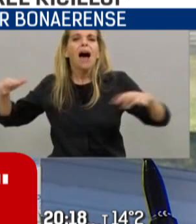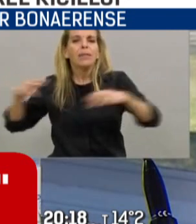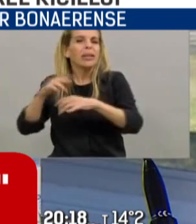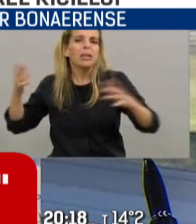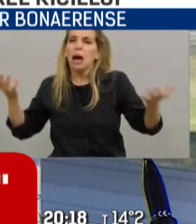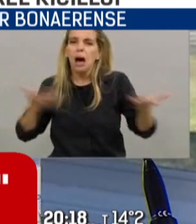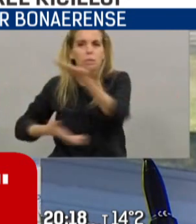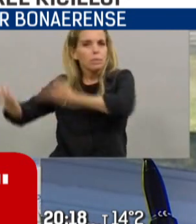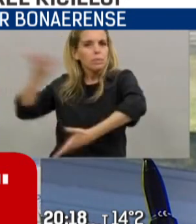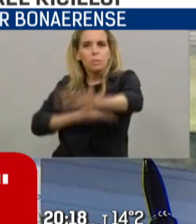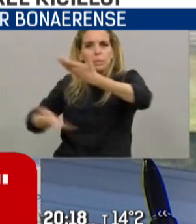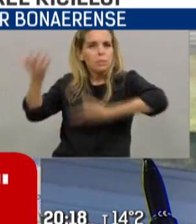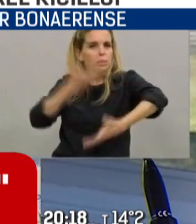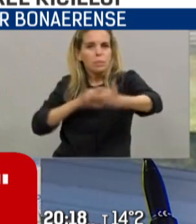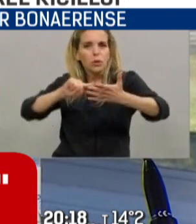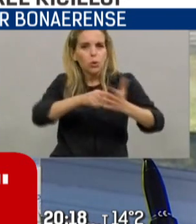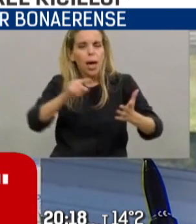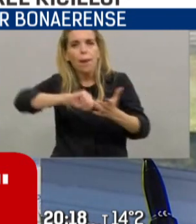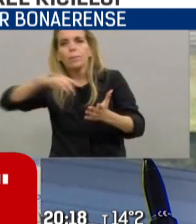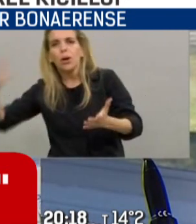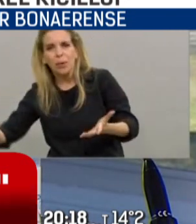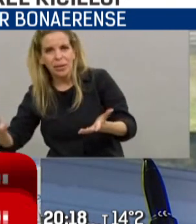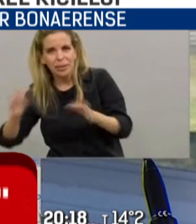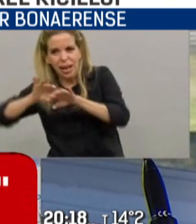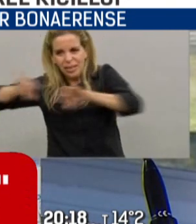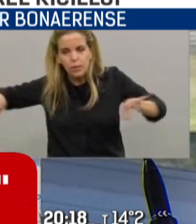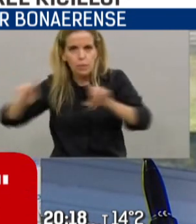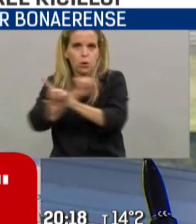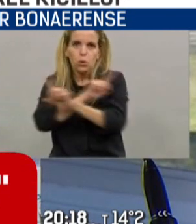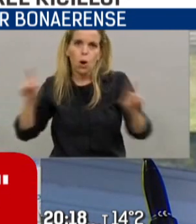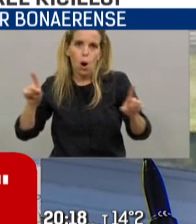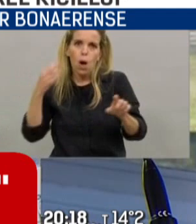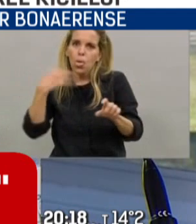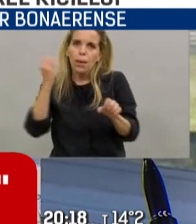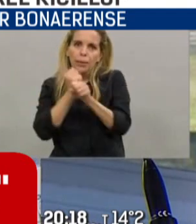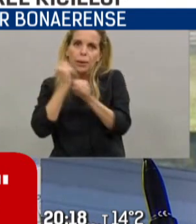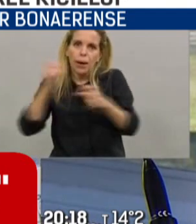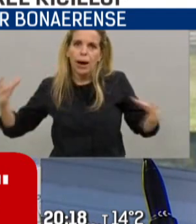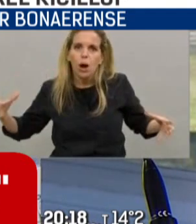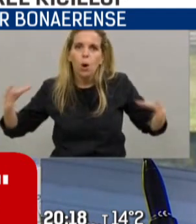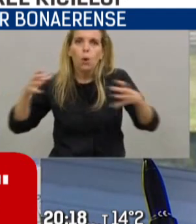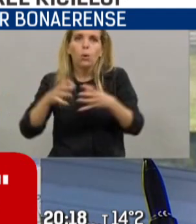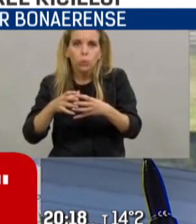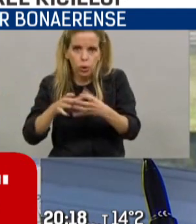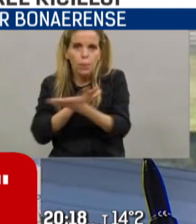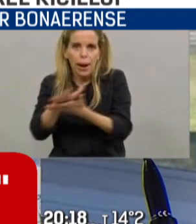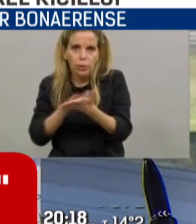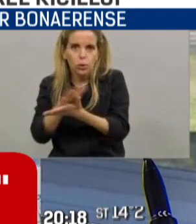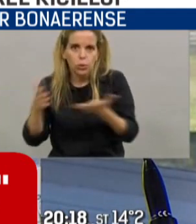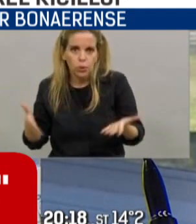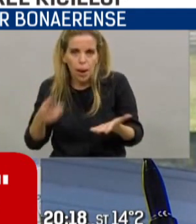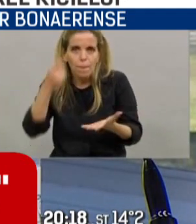iguales. Sería muy difícil pensar que se pueden hacer cosas completamente distintas. Y realmente desquiciado